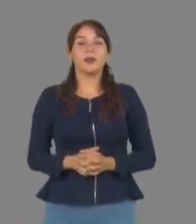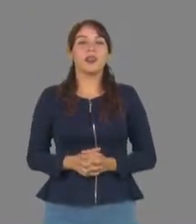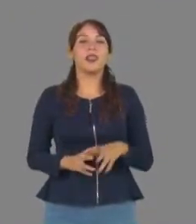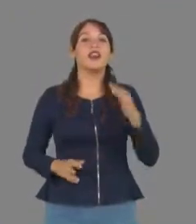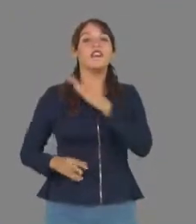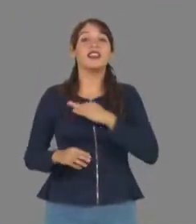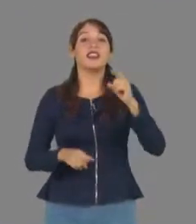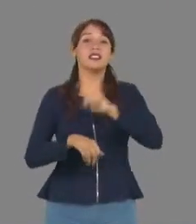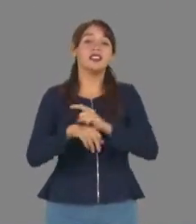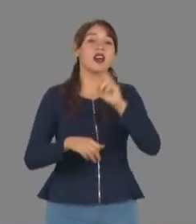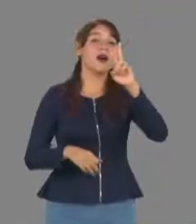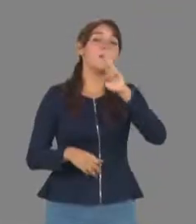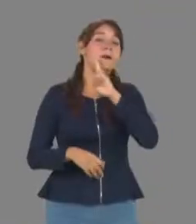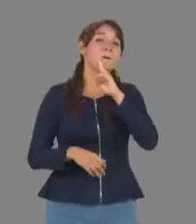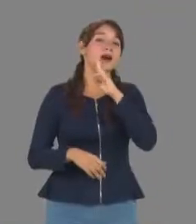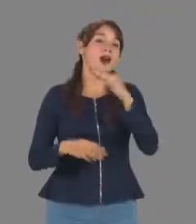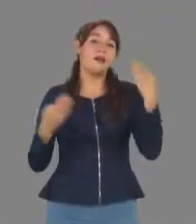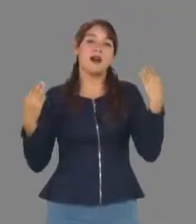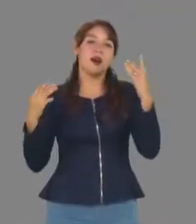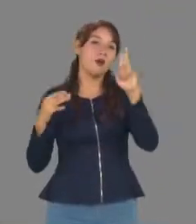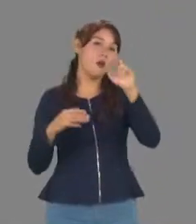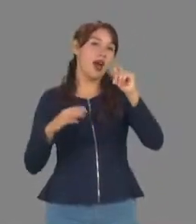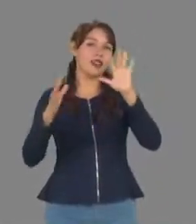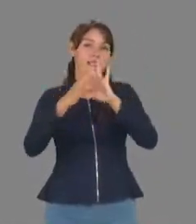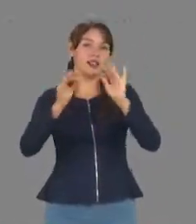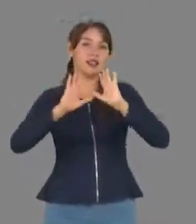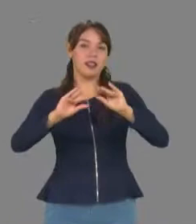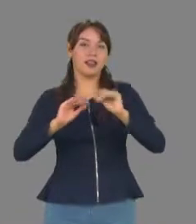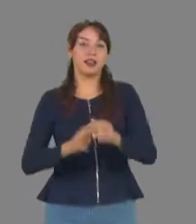Festeja la UAD a mamás y maestros sindicalizados en su día.